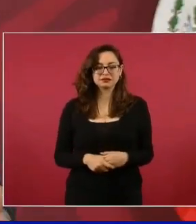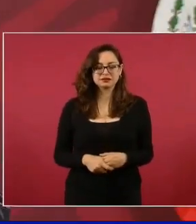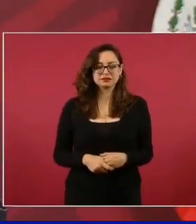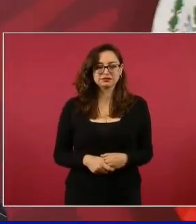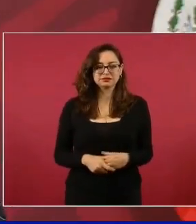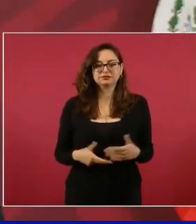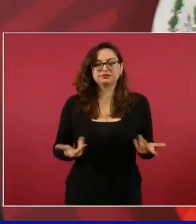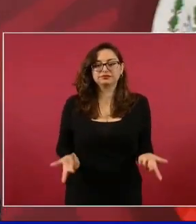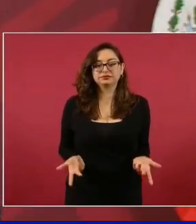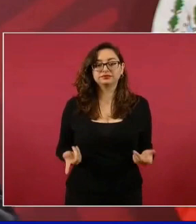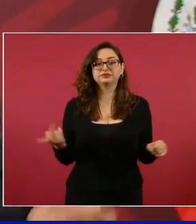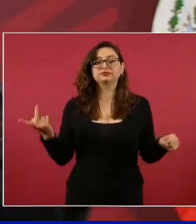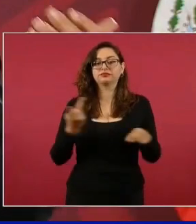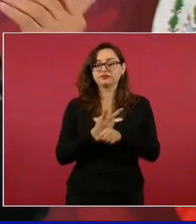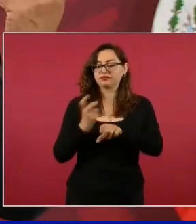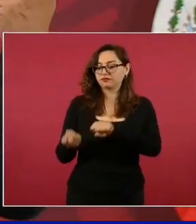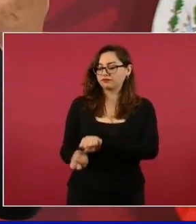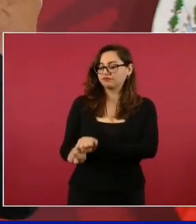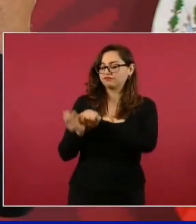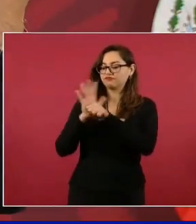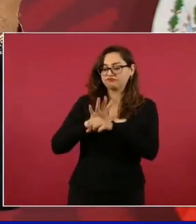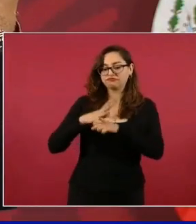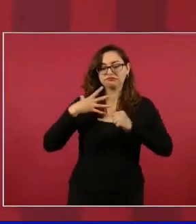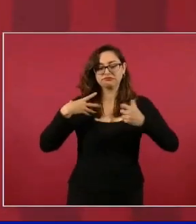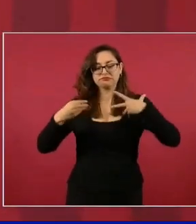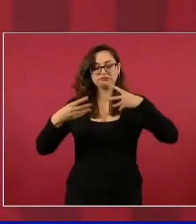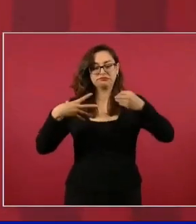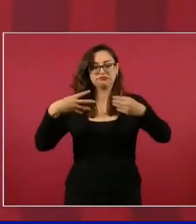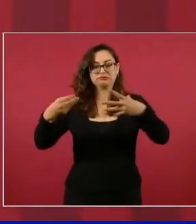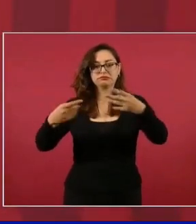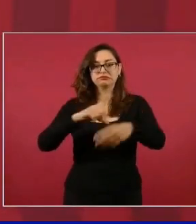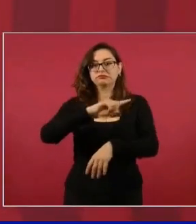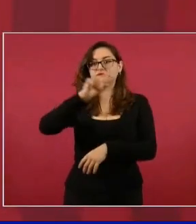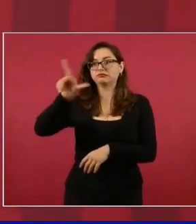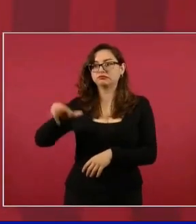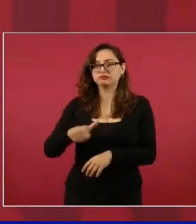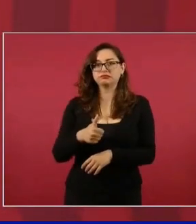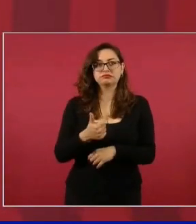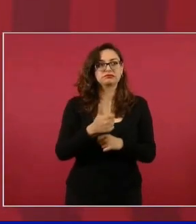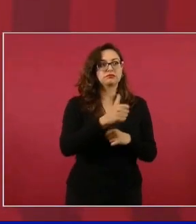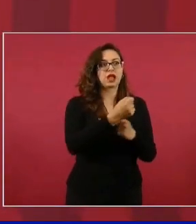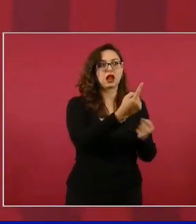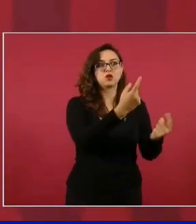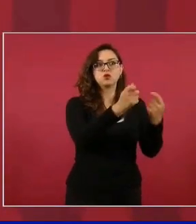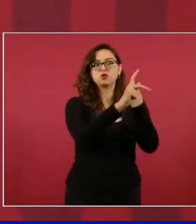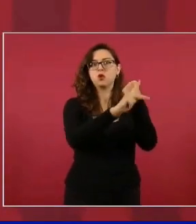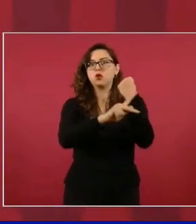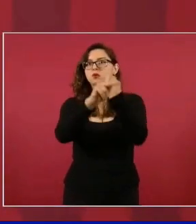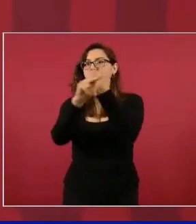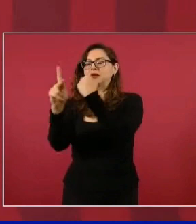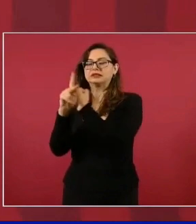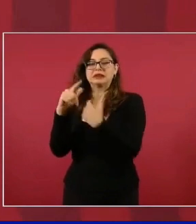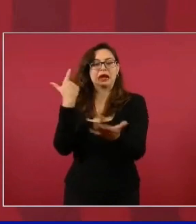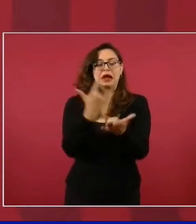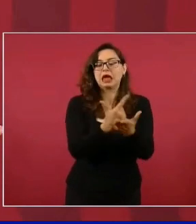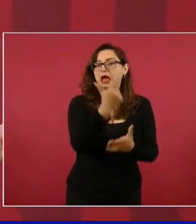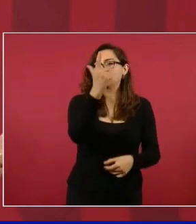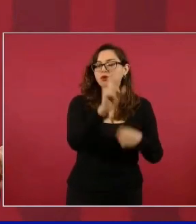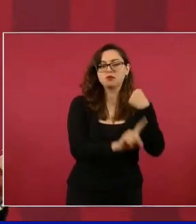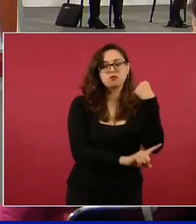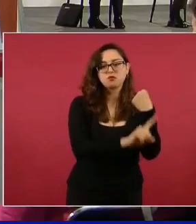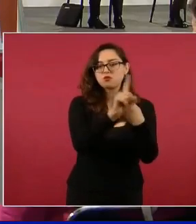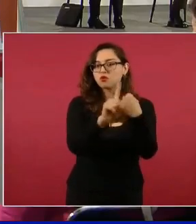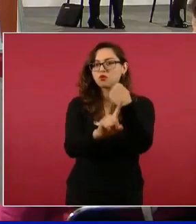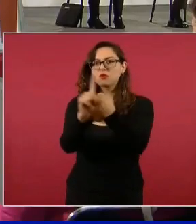de la pandemia? Se cayó la economía, pero en vez de buscar